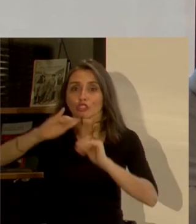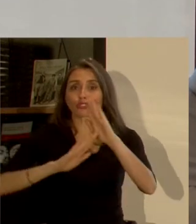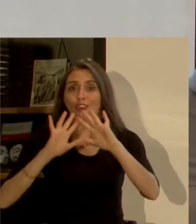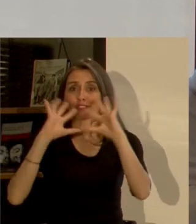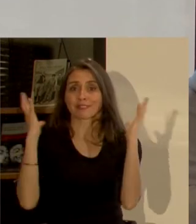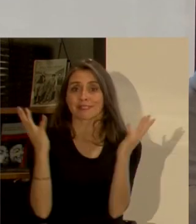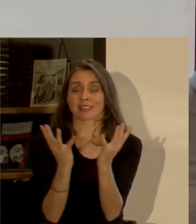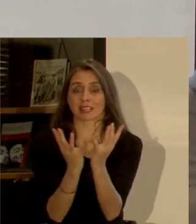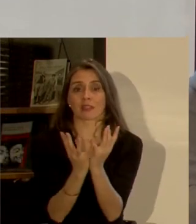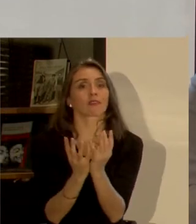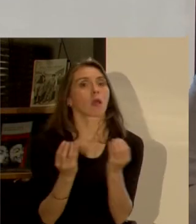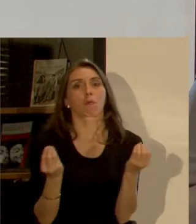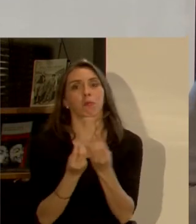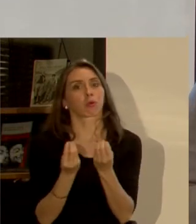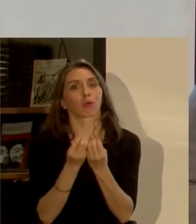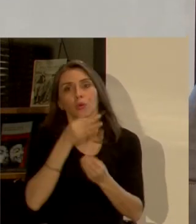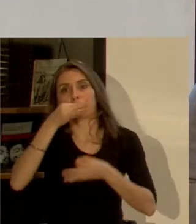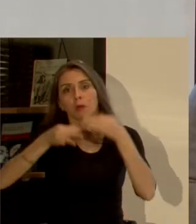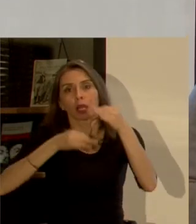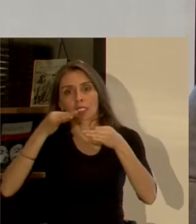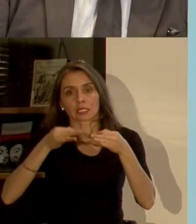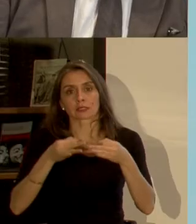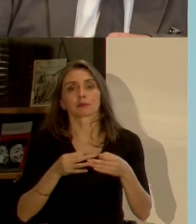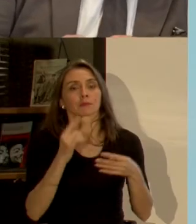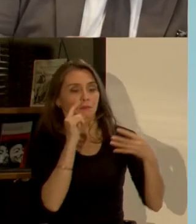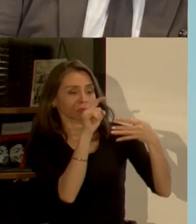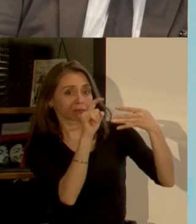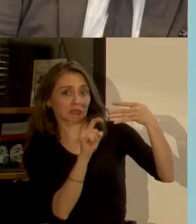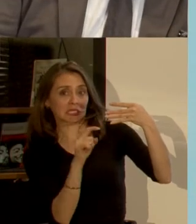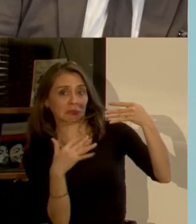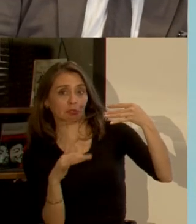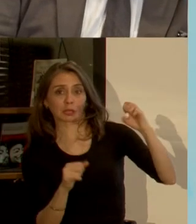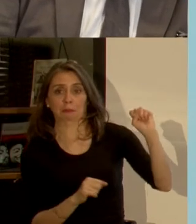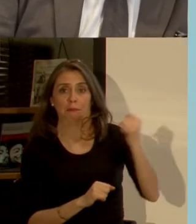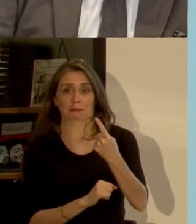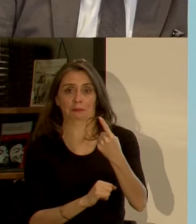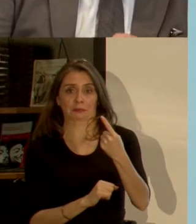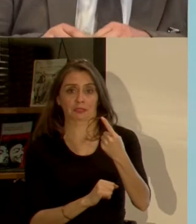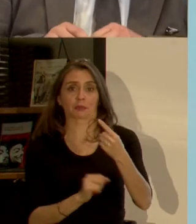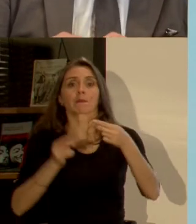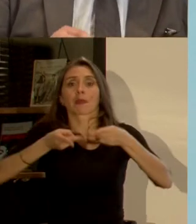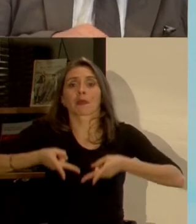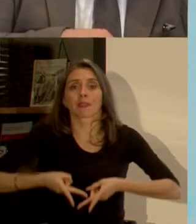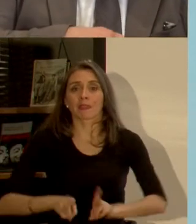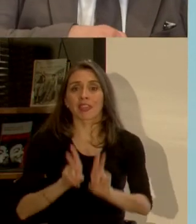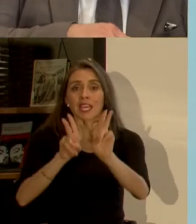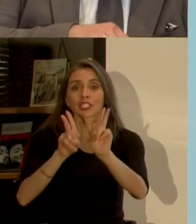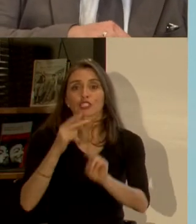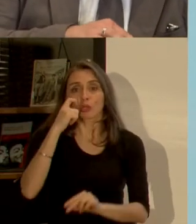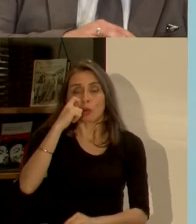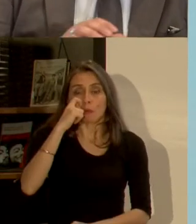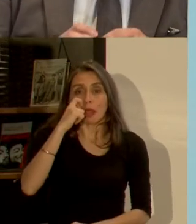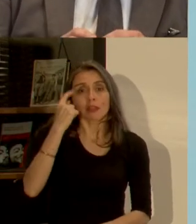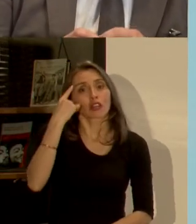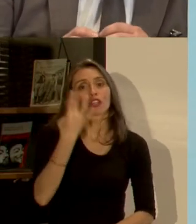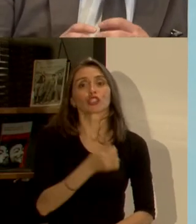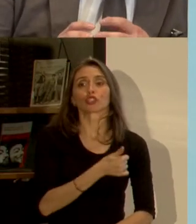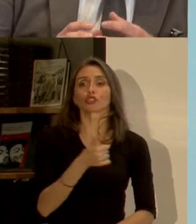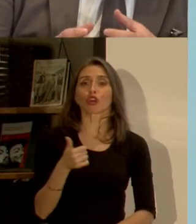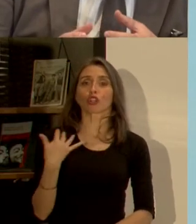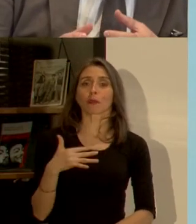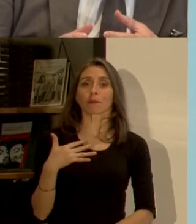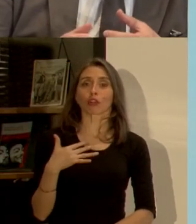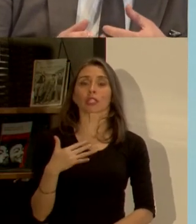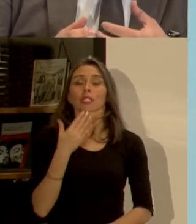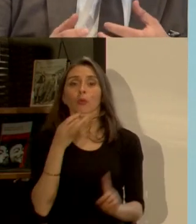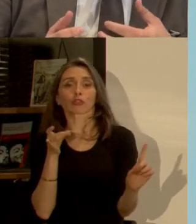aquí yo quiero destacar dos puntos muy relevantes un primer punto es que los derechos humanos no son solamente relevantes